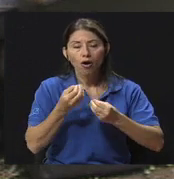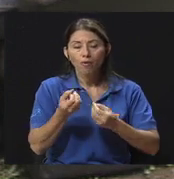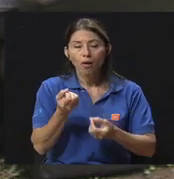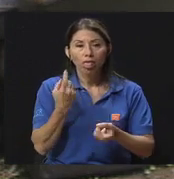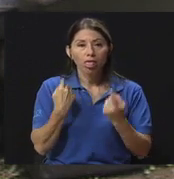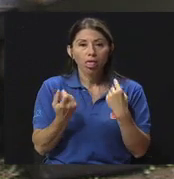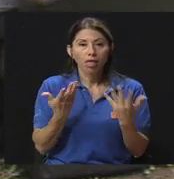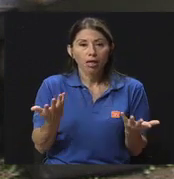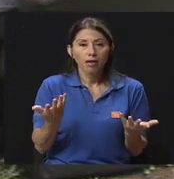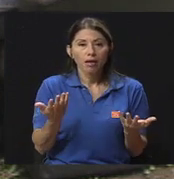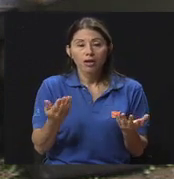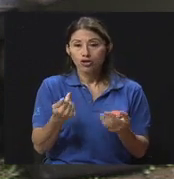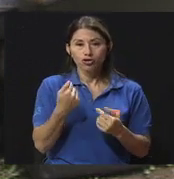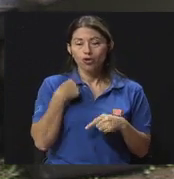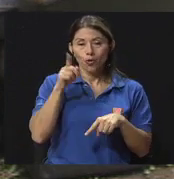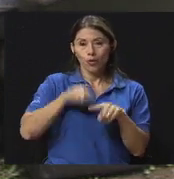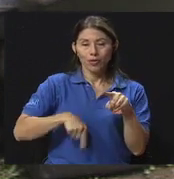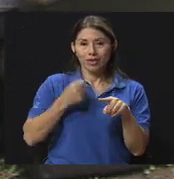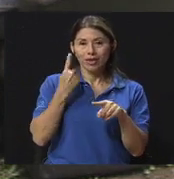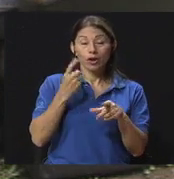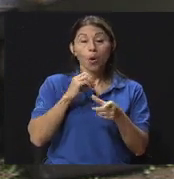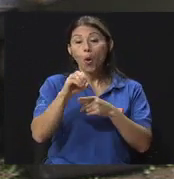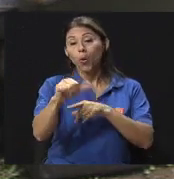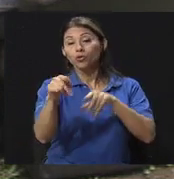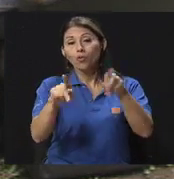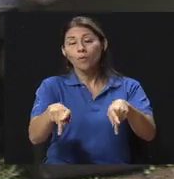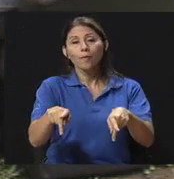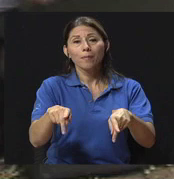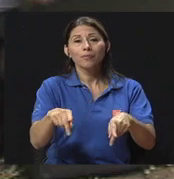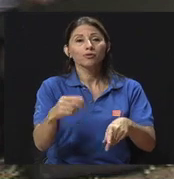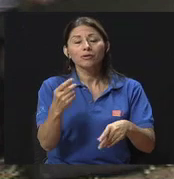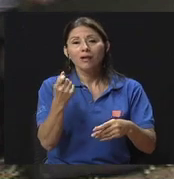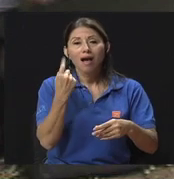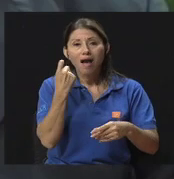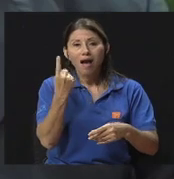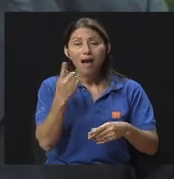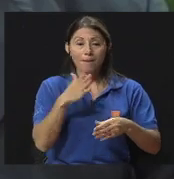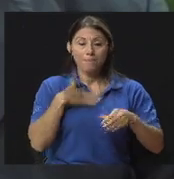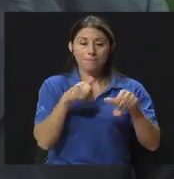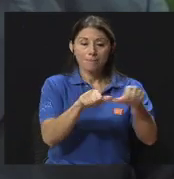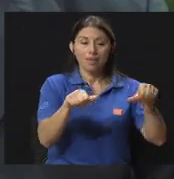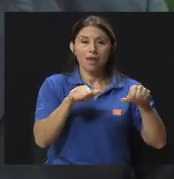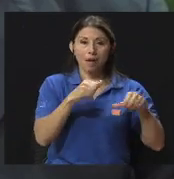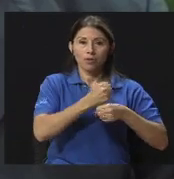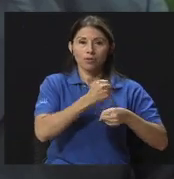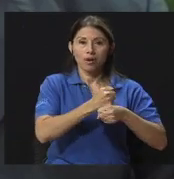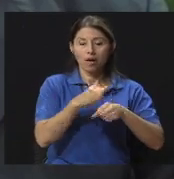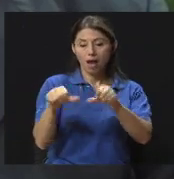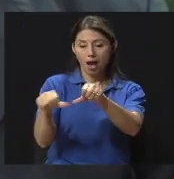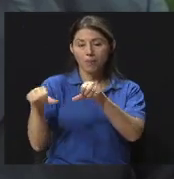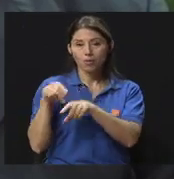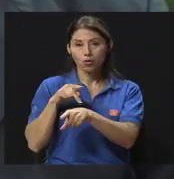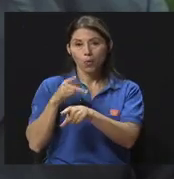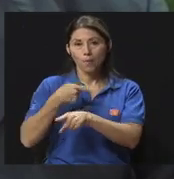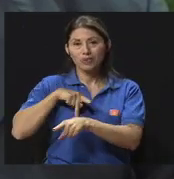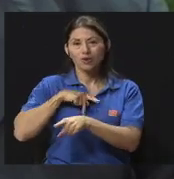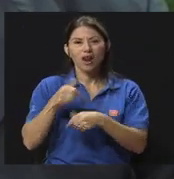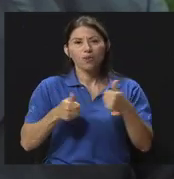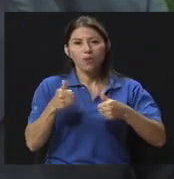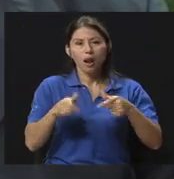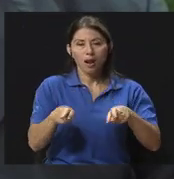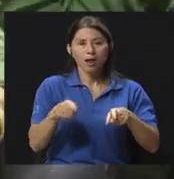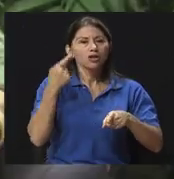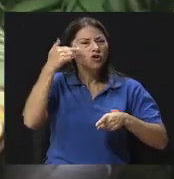compañeros no pueden tener claro cuál es mi ámbito de trabajo y cuál es mi ámbito personal, ¿verdad? Yo creo que la comunicación es la que empieza a